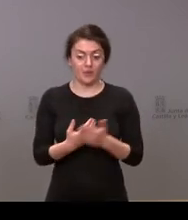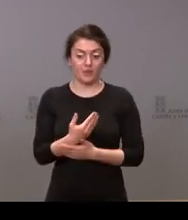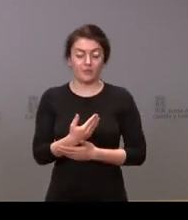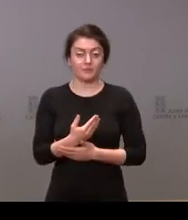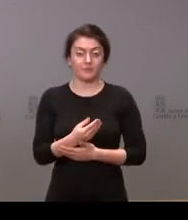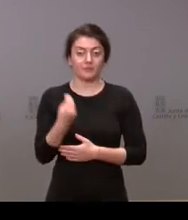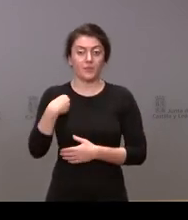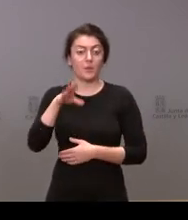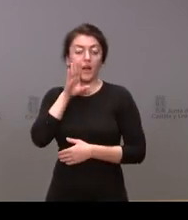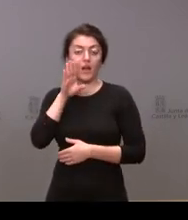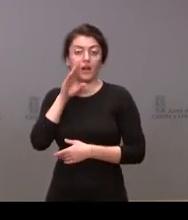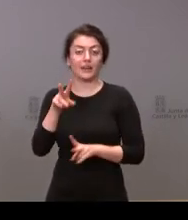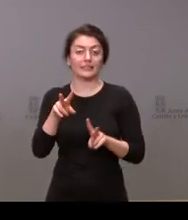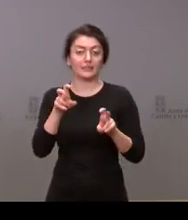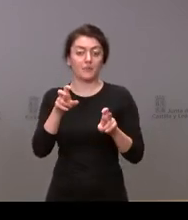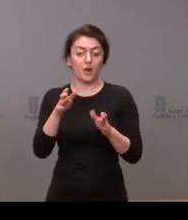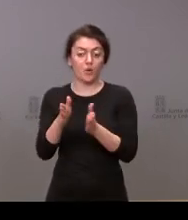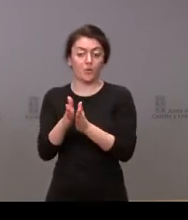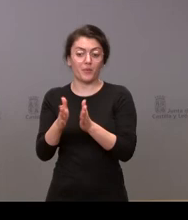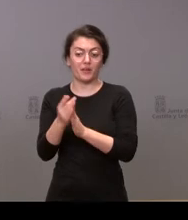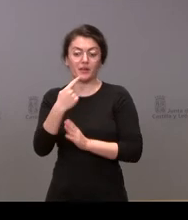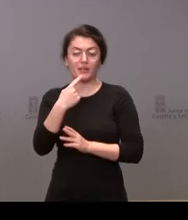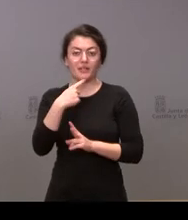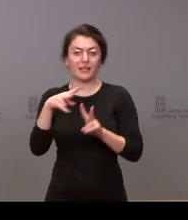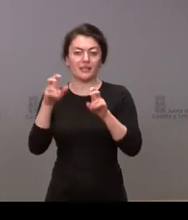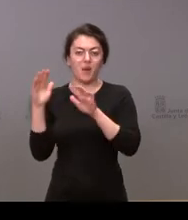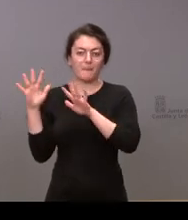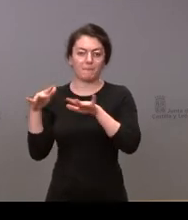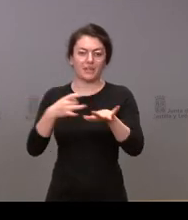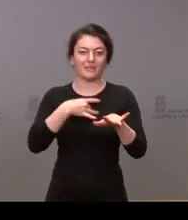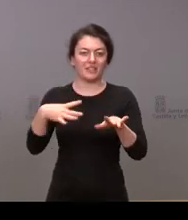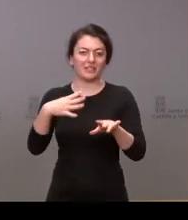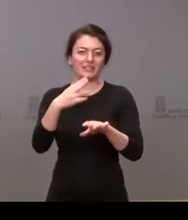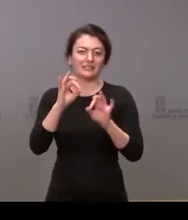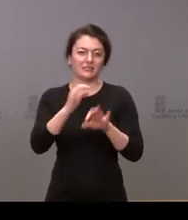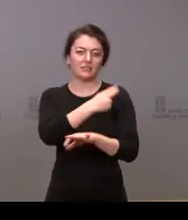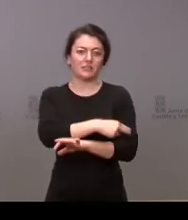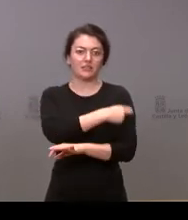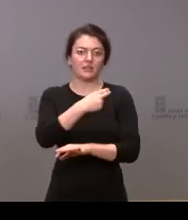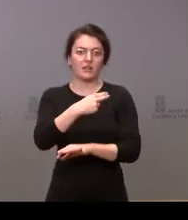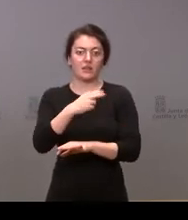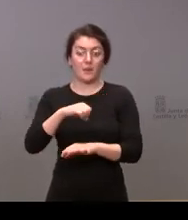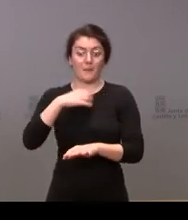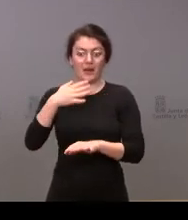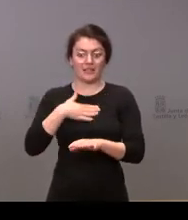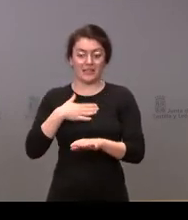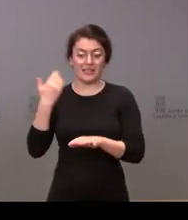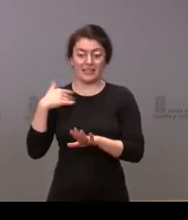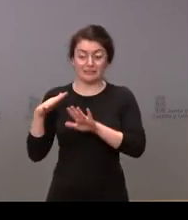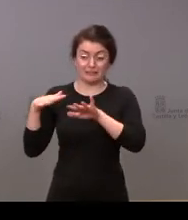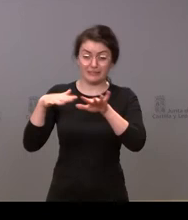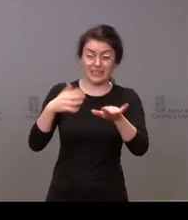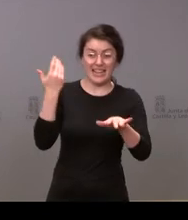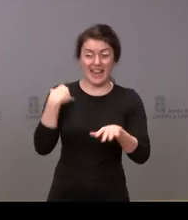cuestión de uno de los compañeros en la sala en cuanto a la marcha blanca de la sanidad está previsto que llegue mañana con Ferrada después de cinco días a pie desde